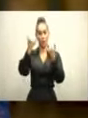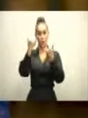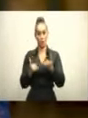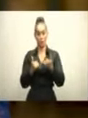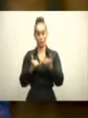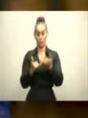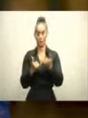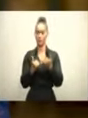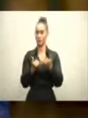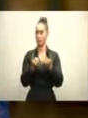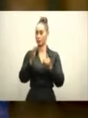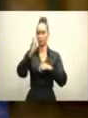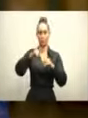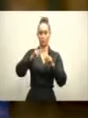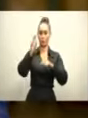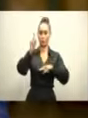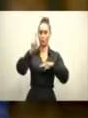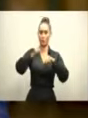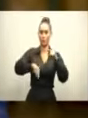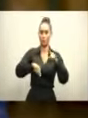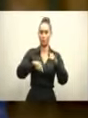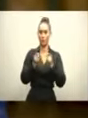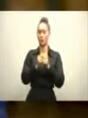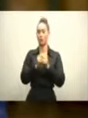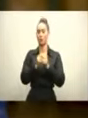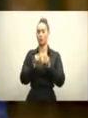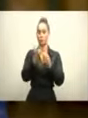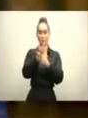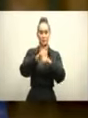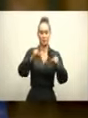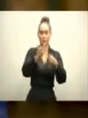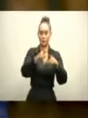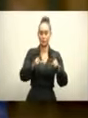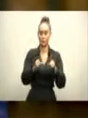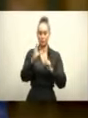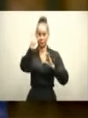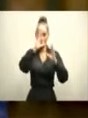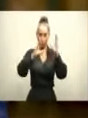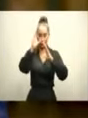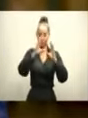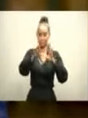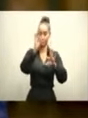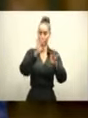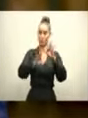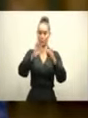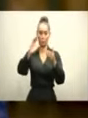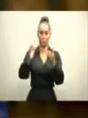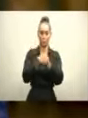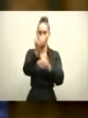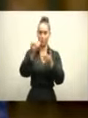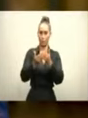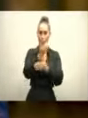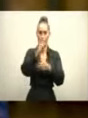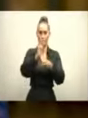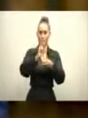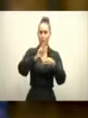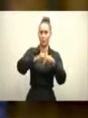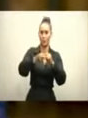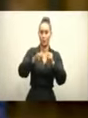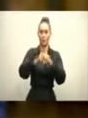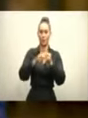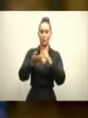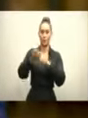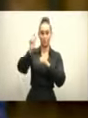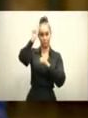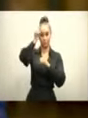magnitud del daño causado, porque cada día encontramos cosas nuevas. Esta idea es